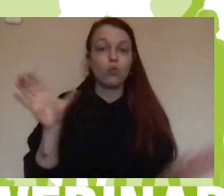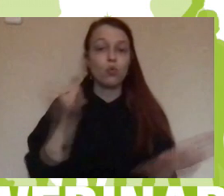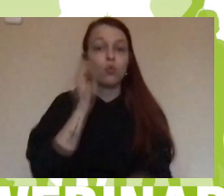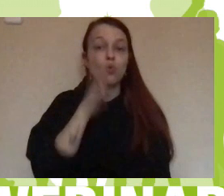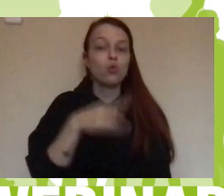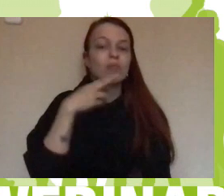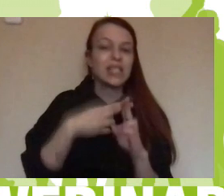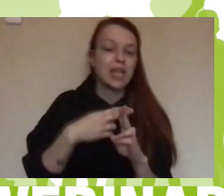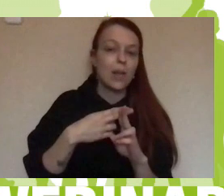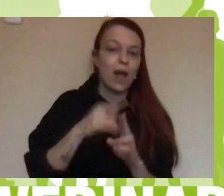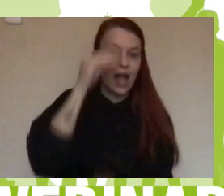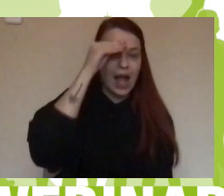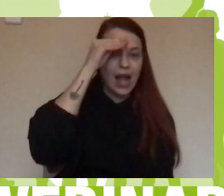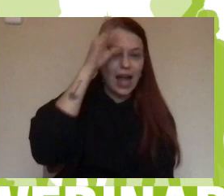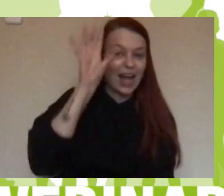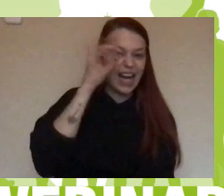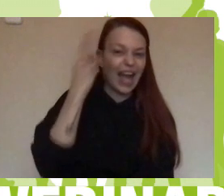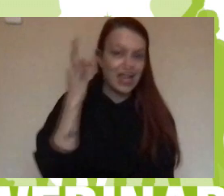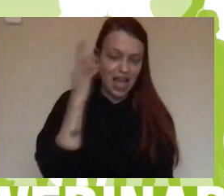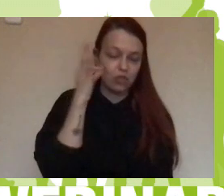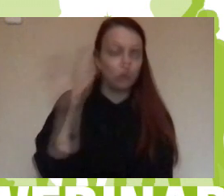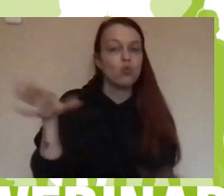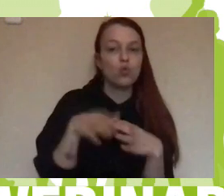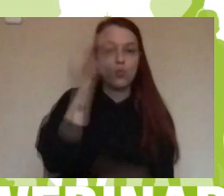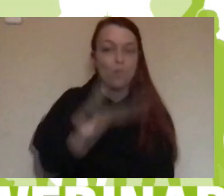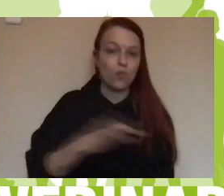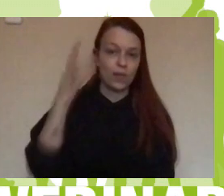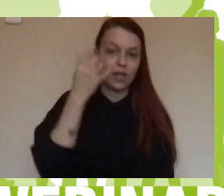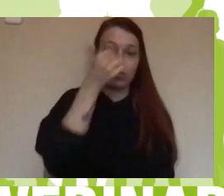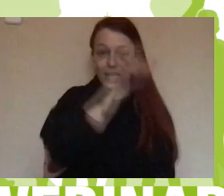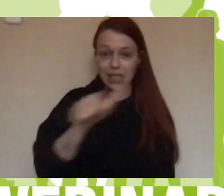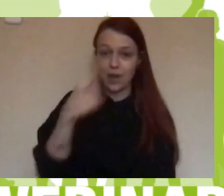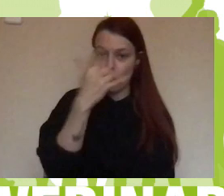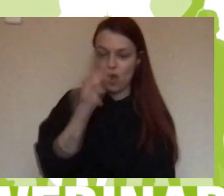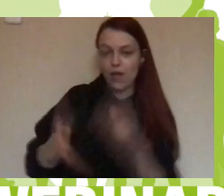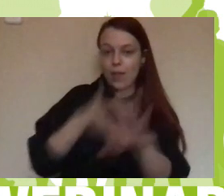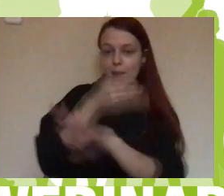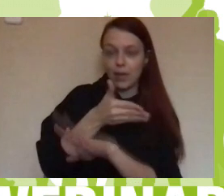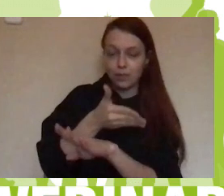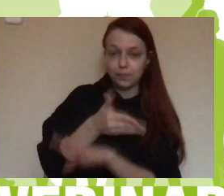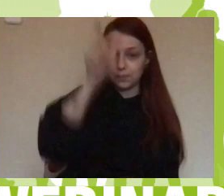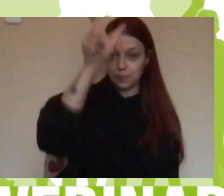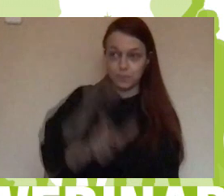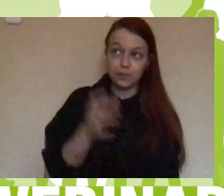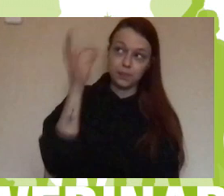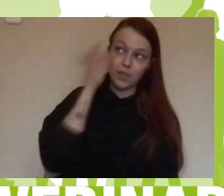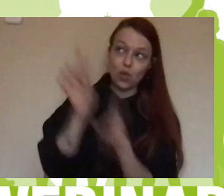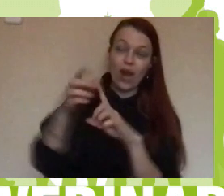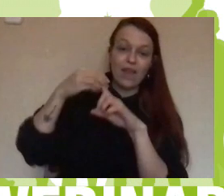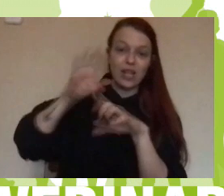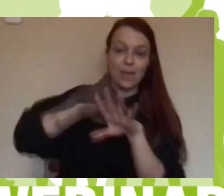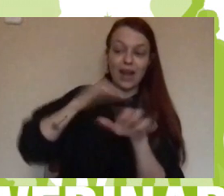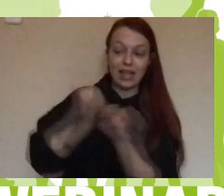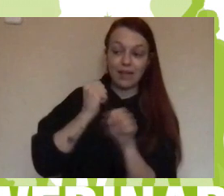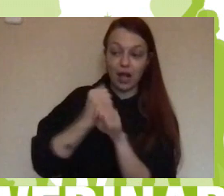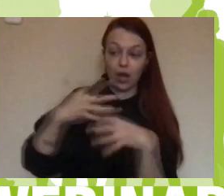un grupo de niñas que iban a trabajar semanalmente con una mentora y que quedó el proyecto ahí, está ahí en stand-by hasta